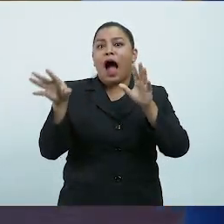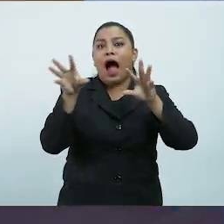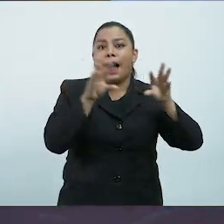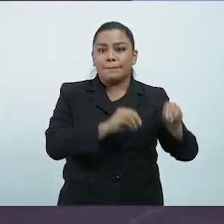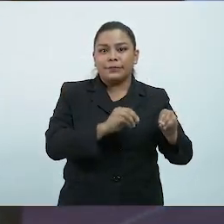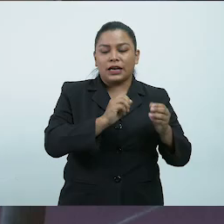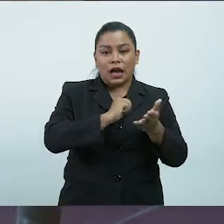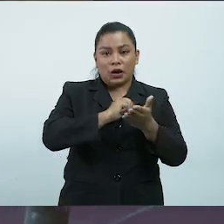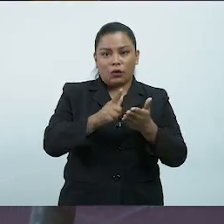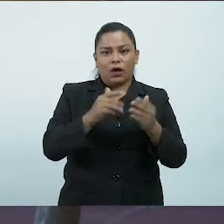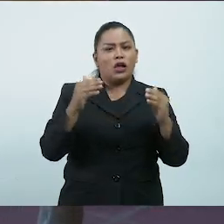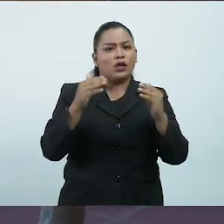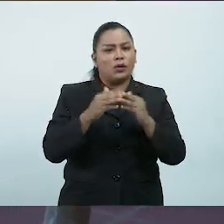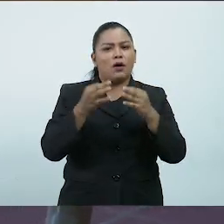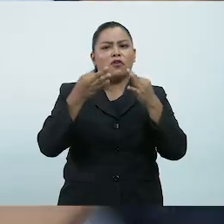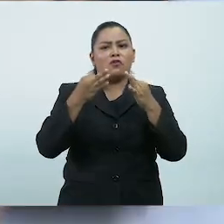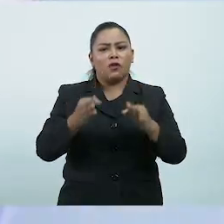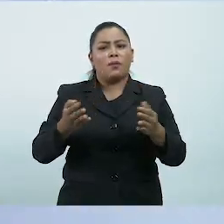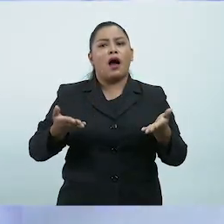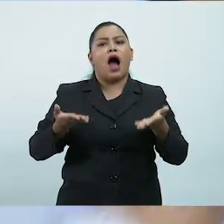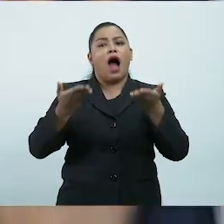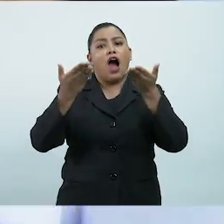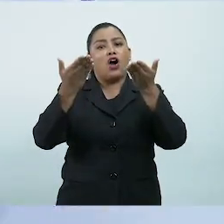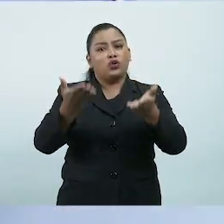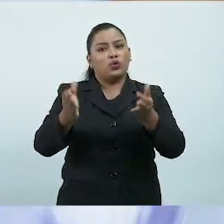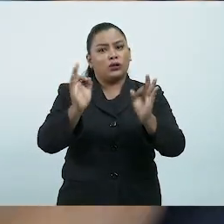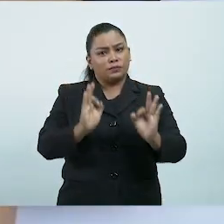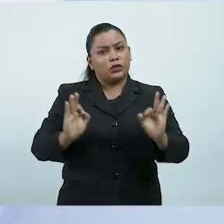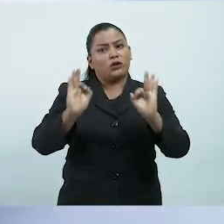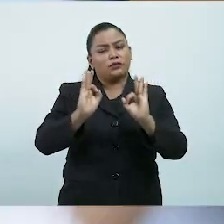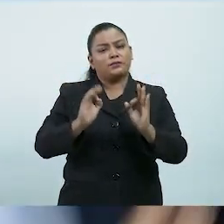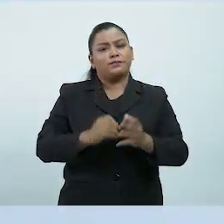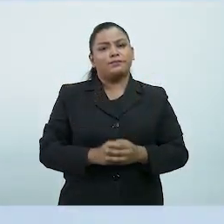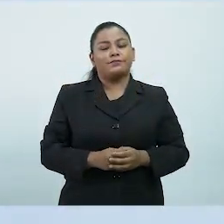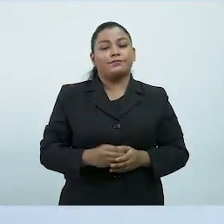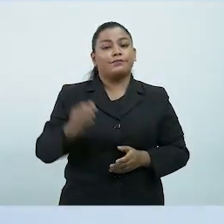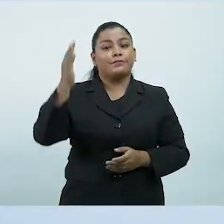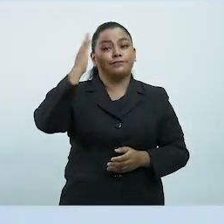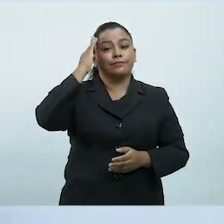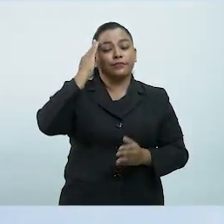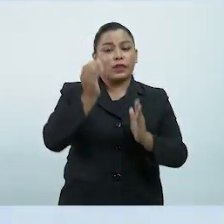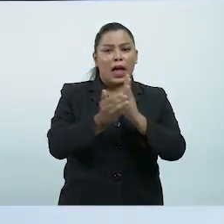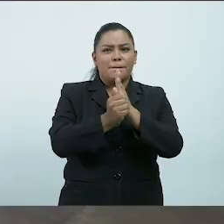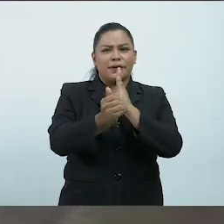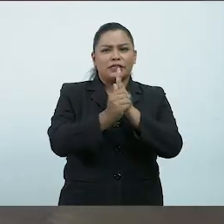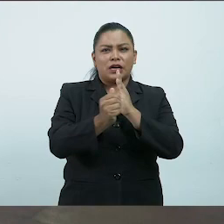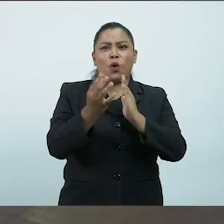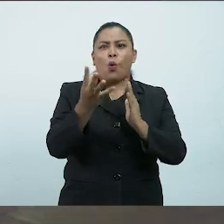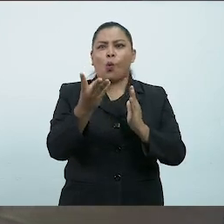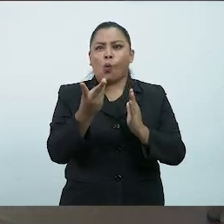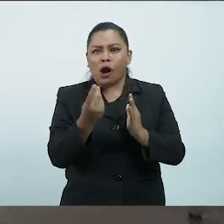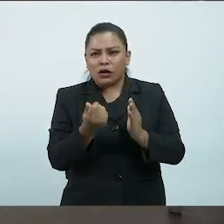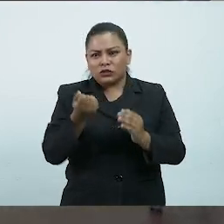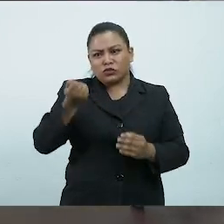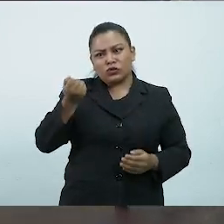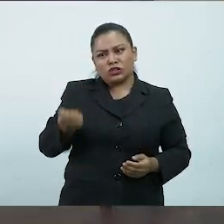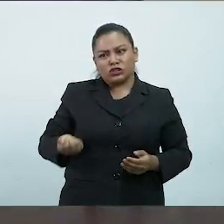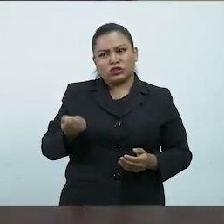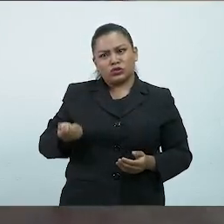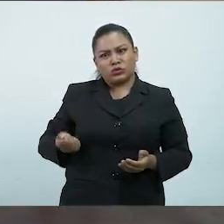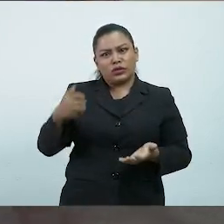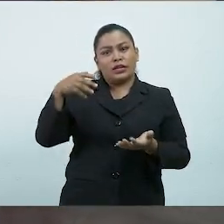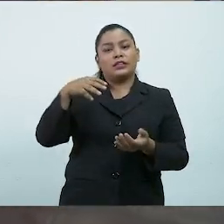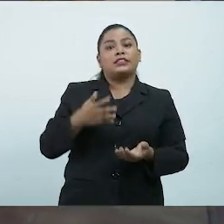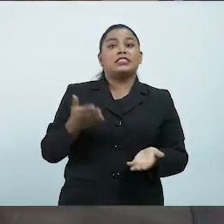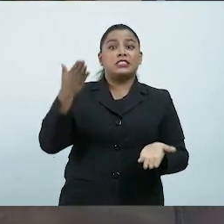así como las formas en que deben colaborar para su efectividad Determinar la capacidad máxima de estudiantes a atender de forma